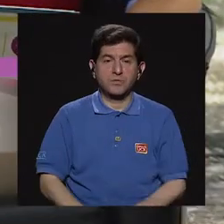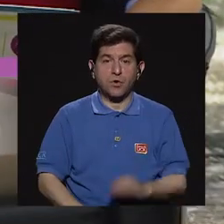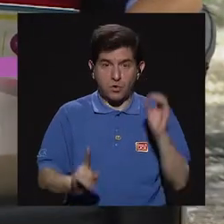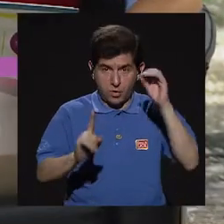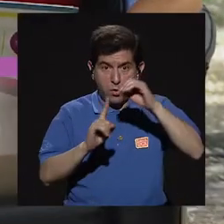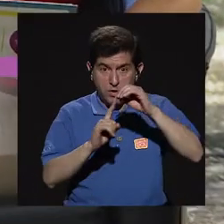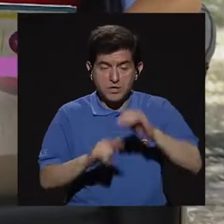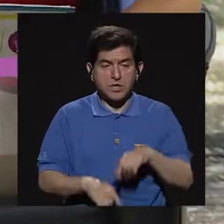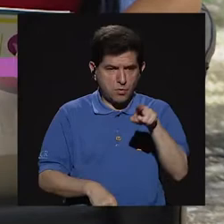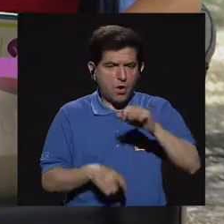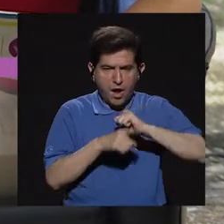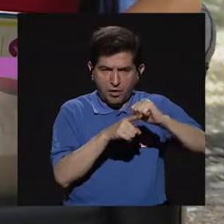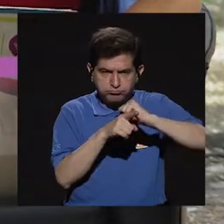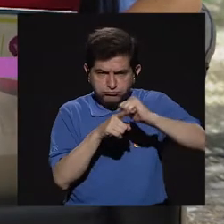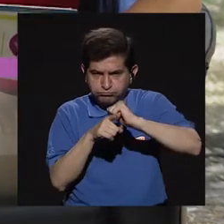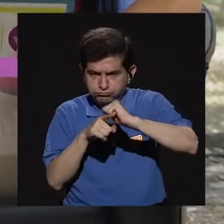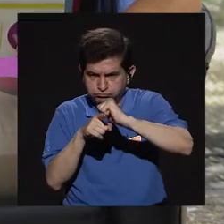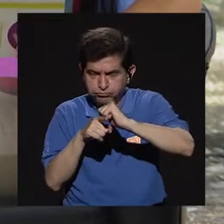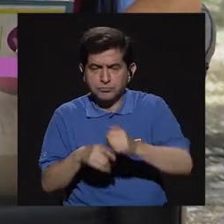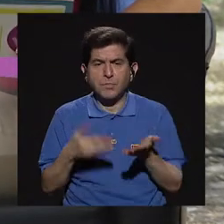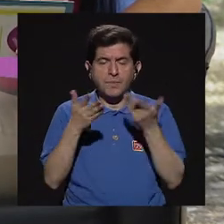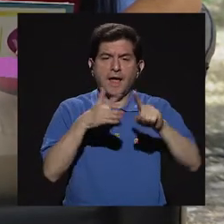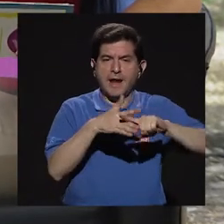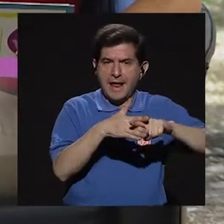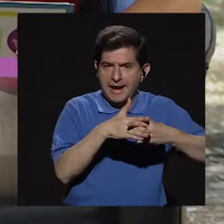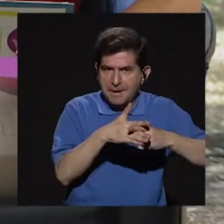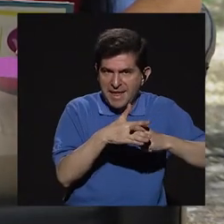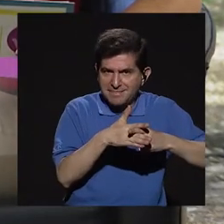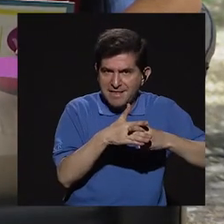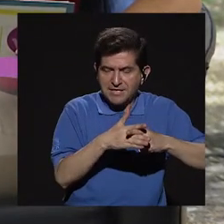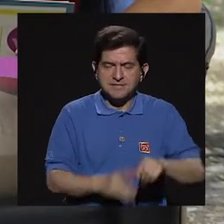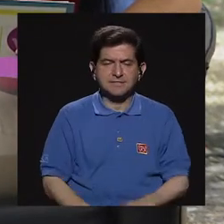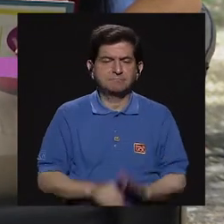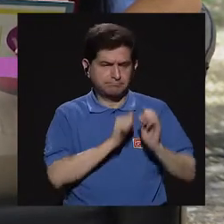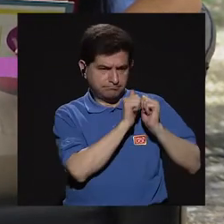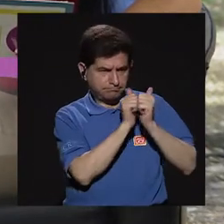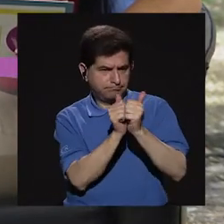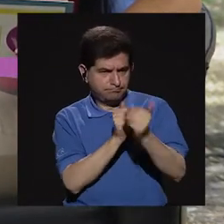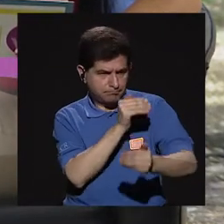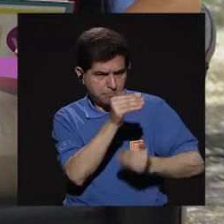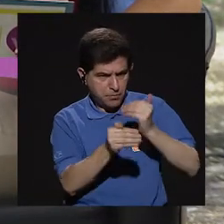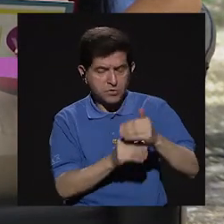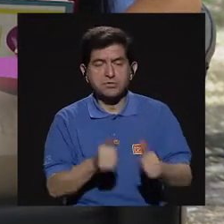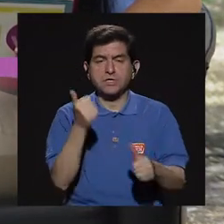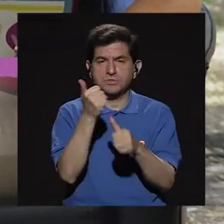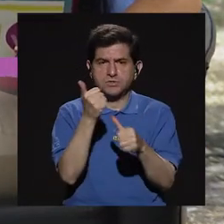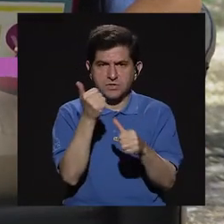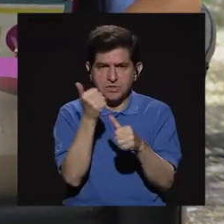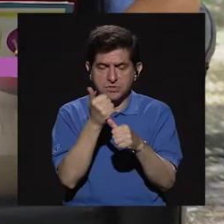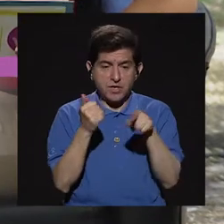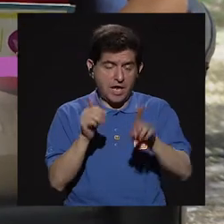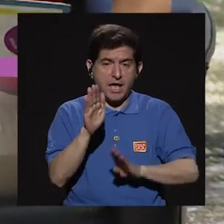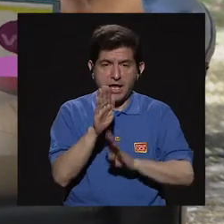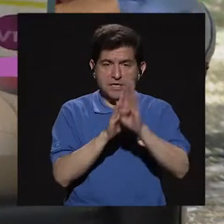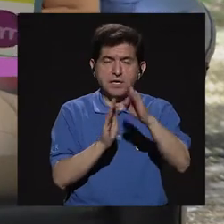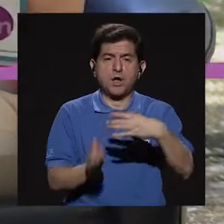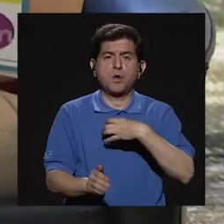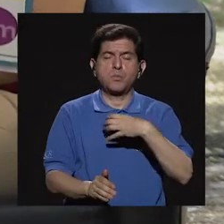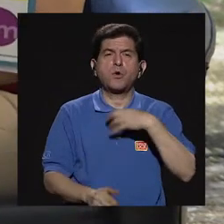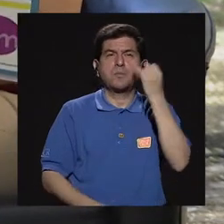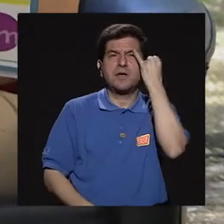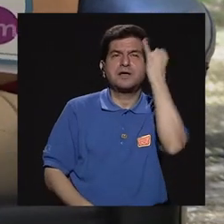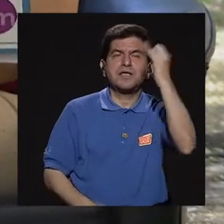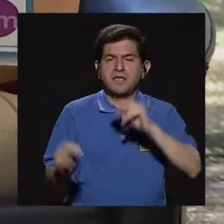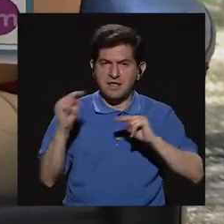objetivo es bueno, irlas capacitando a ellas para darles herramientas, darles un acompañamiento y una asesoría para que ellos desarrollen sus